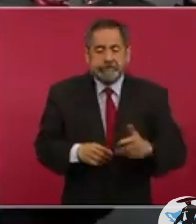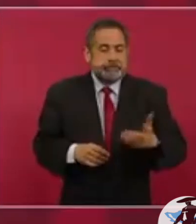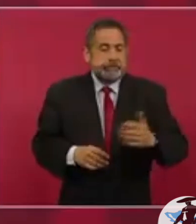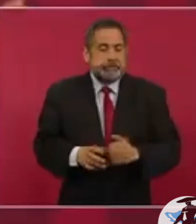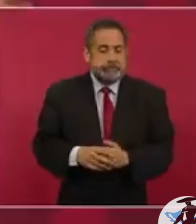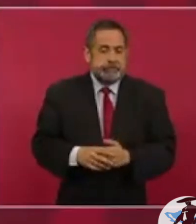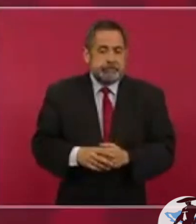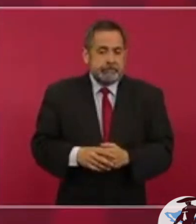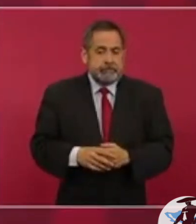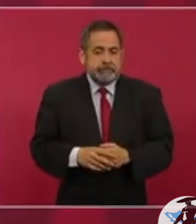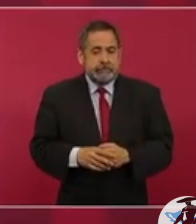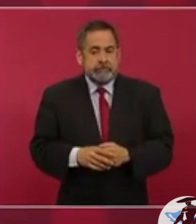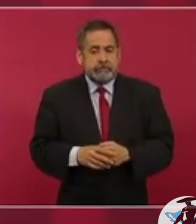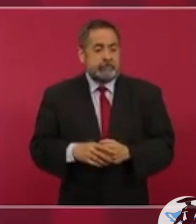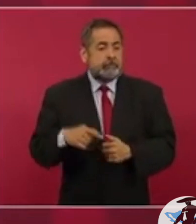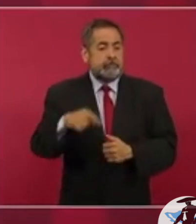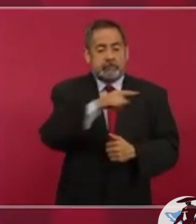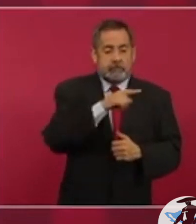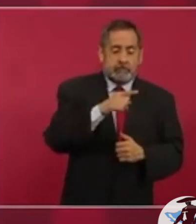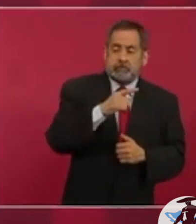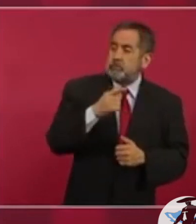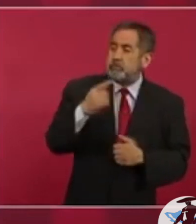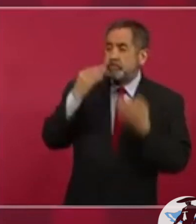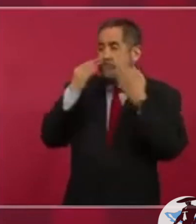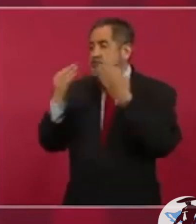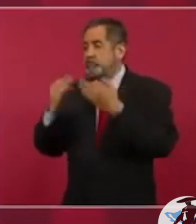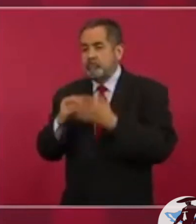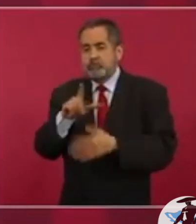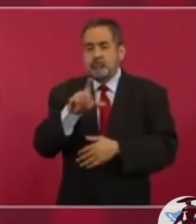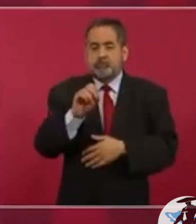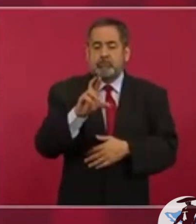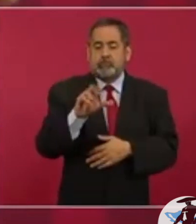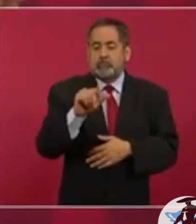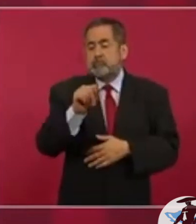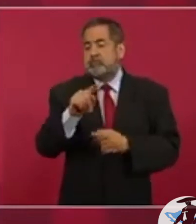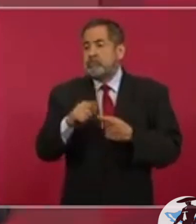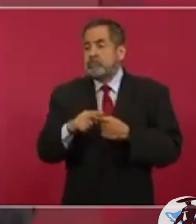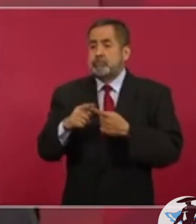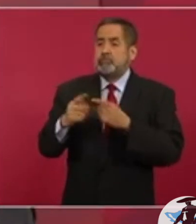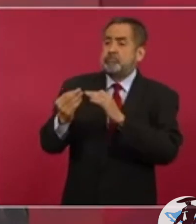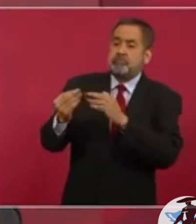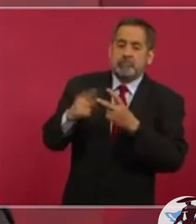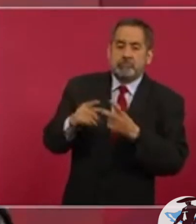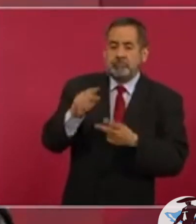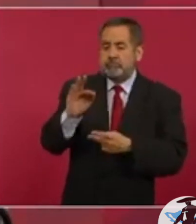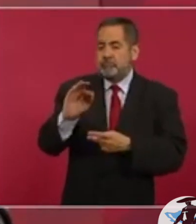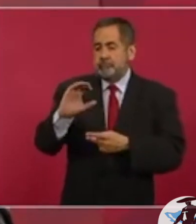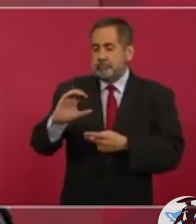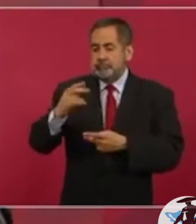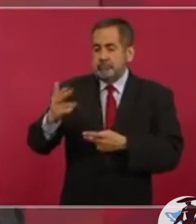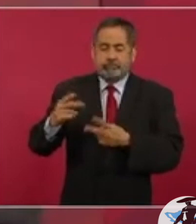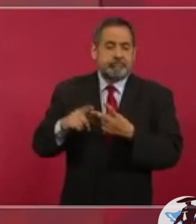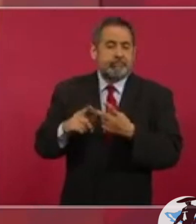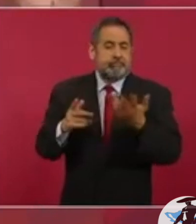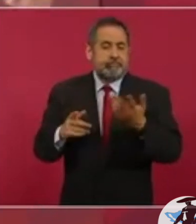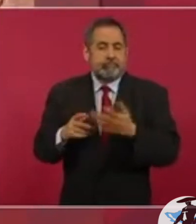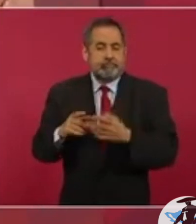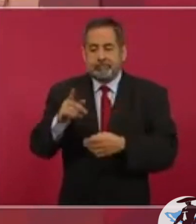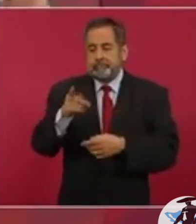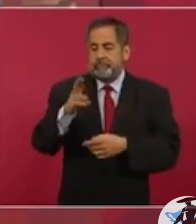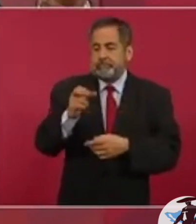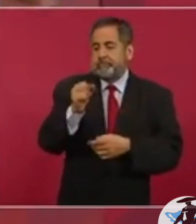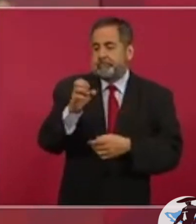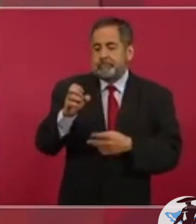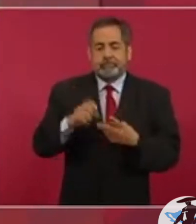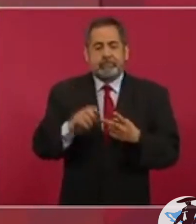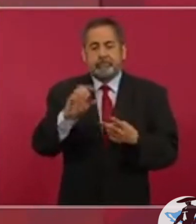son los que vemos, que dan la cara, que Lore de Mola, que Felipe Calderón, que Krause,